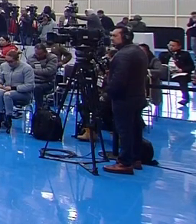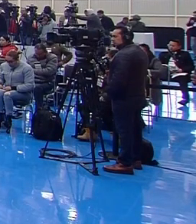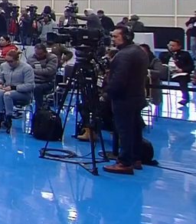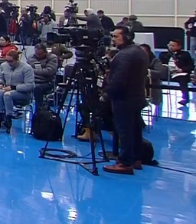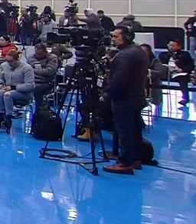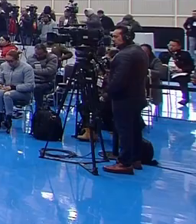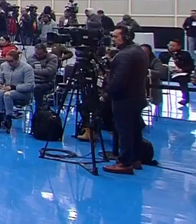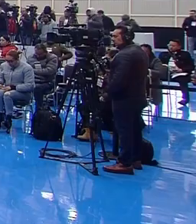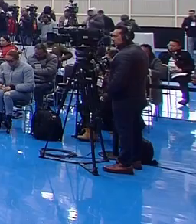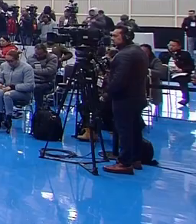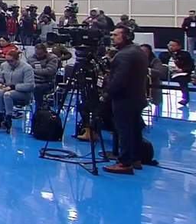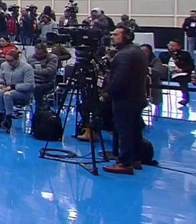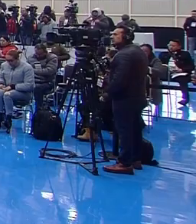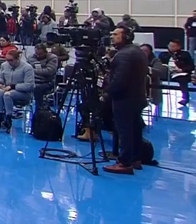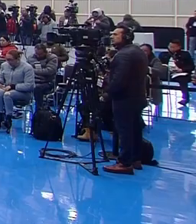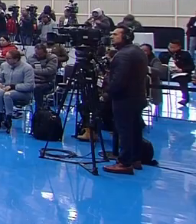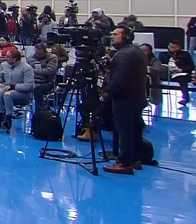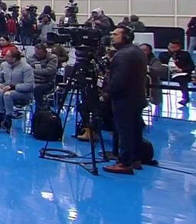que sí nos